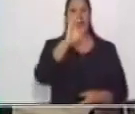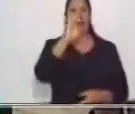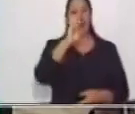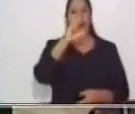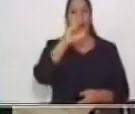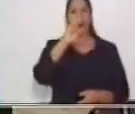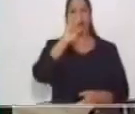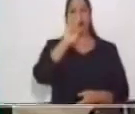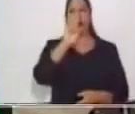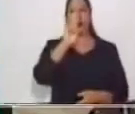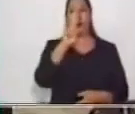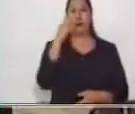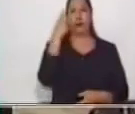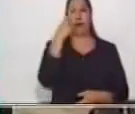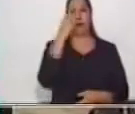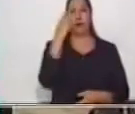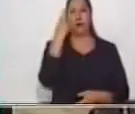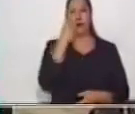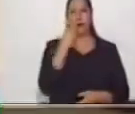acá.